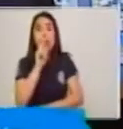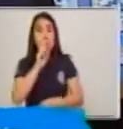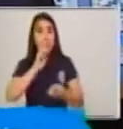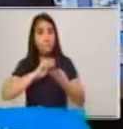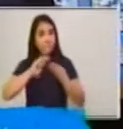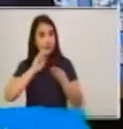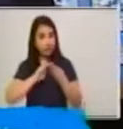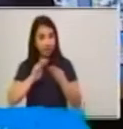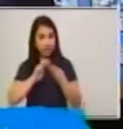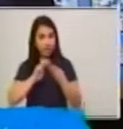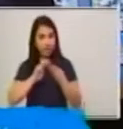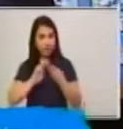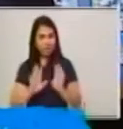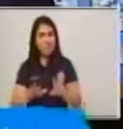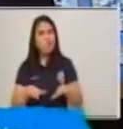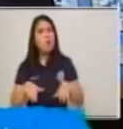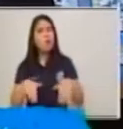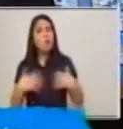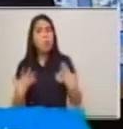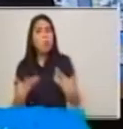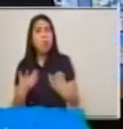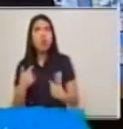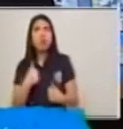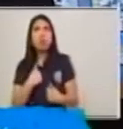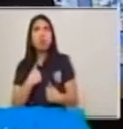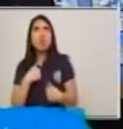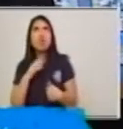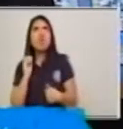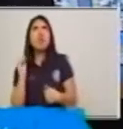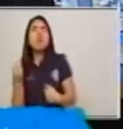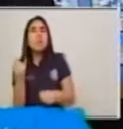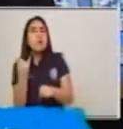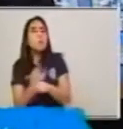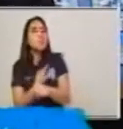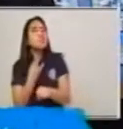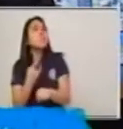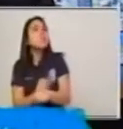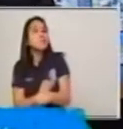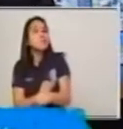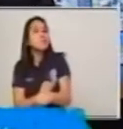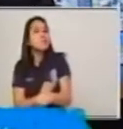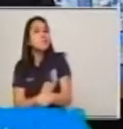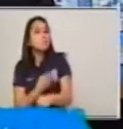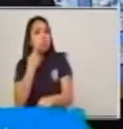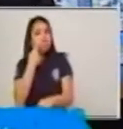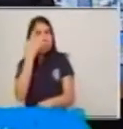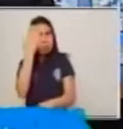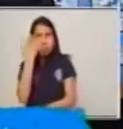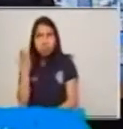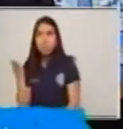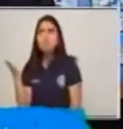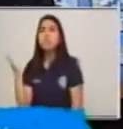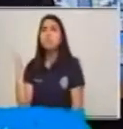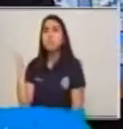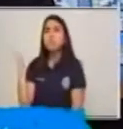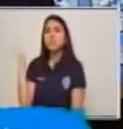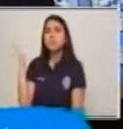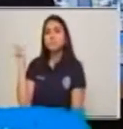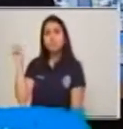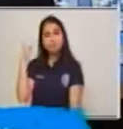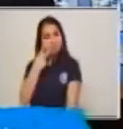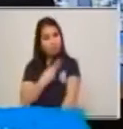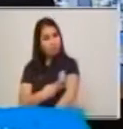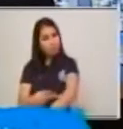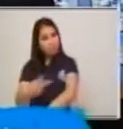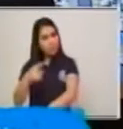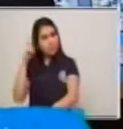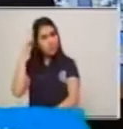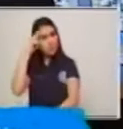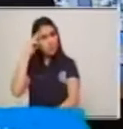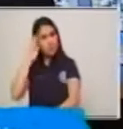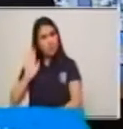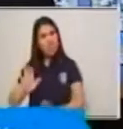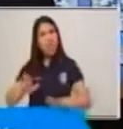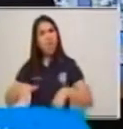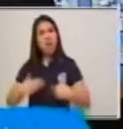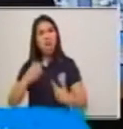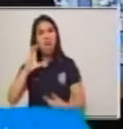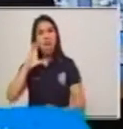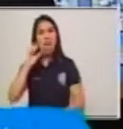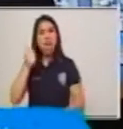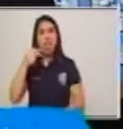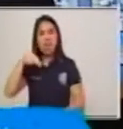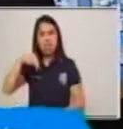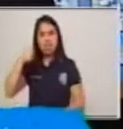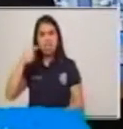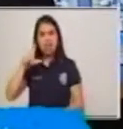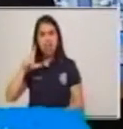Muy bien. Aquí en nuestra historia, entonces, ¿qué canal está utilizando Luis? A ver,